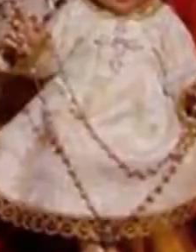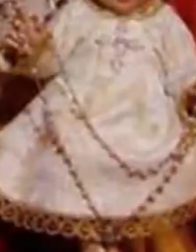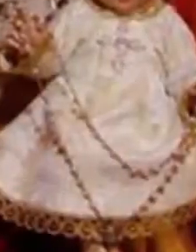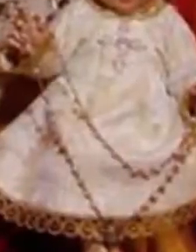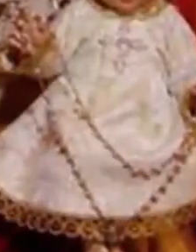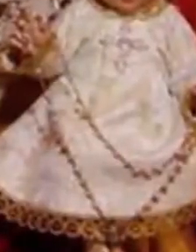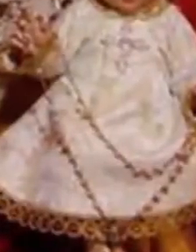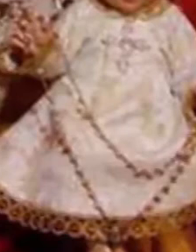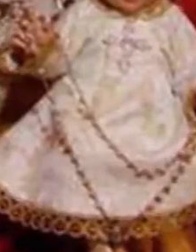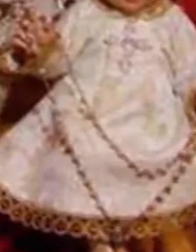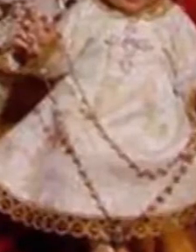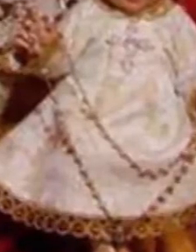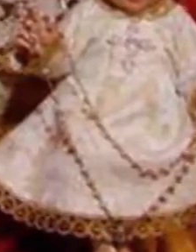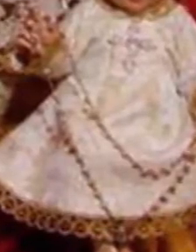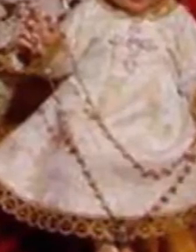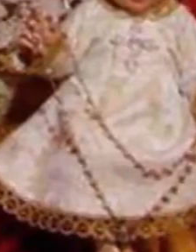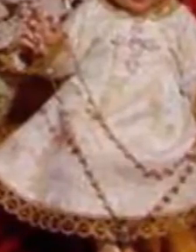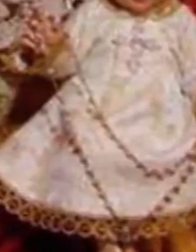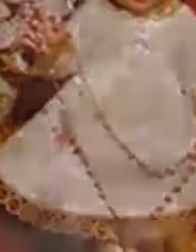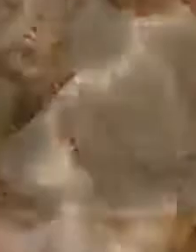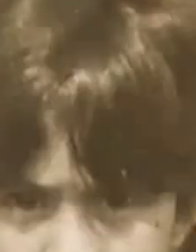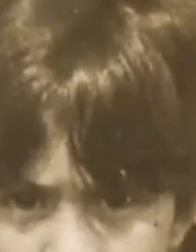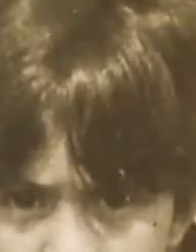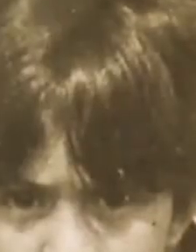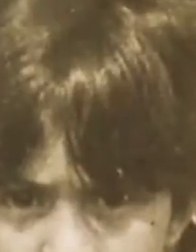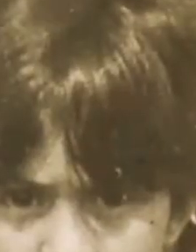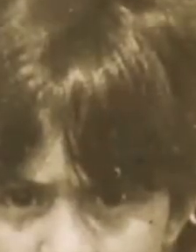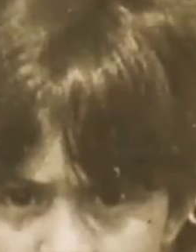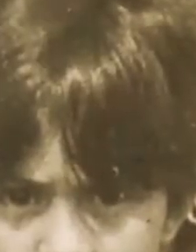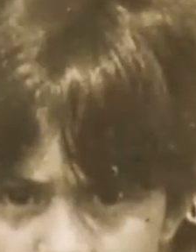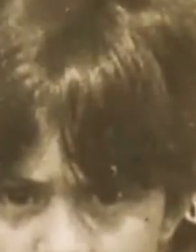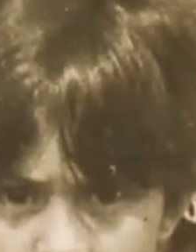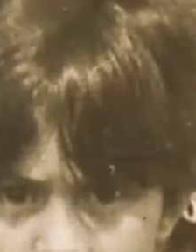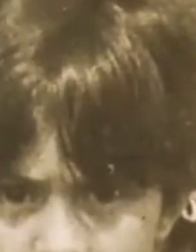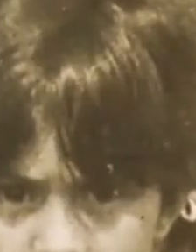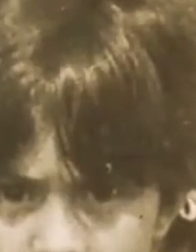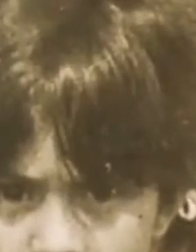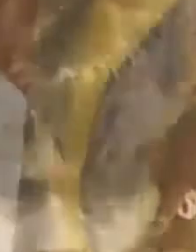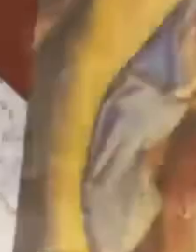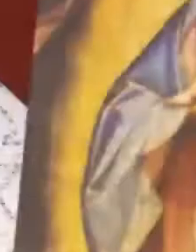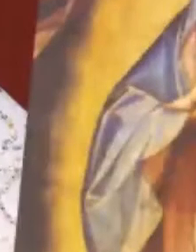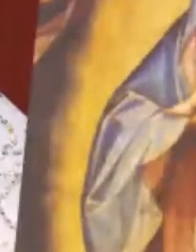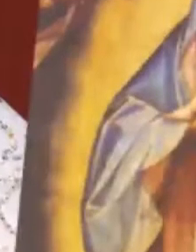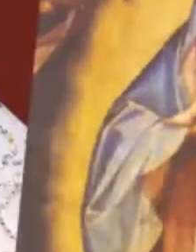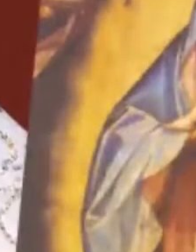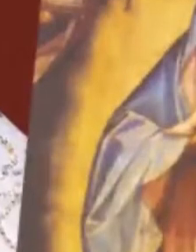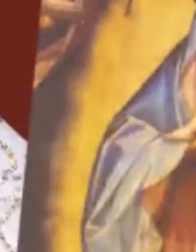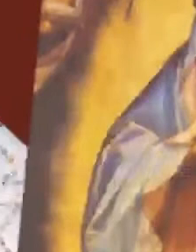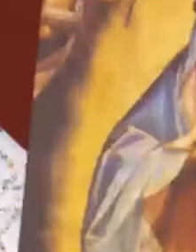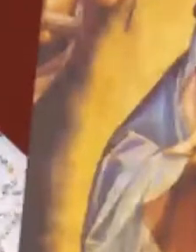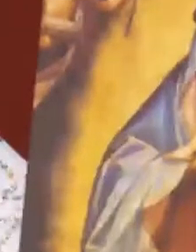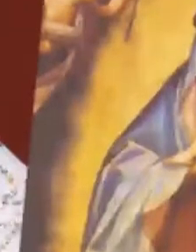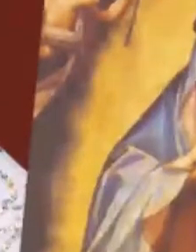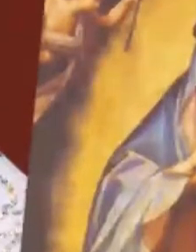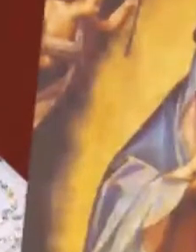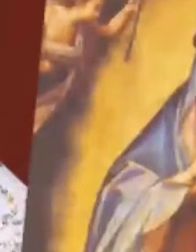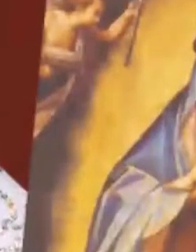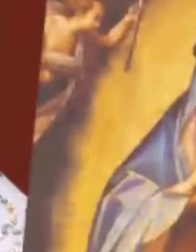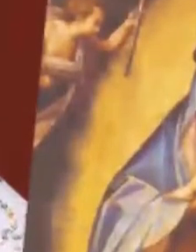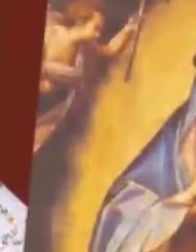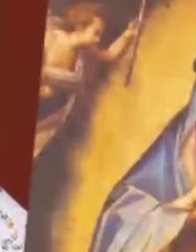que se celebra el 2 de febrero esta es una celebración católica en honor a la Virgen de la Candelaria